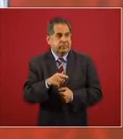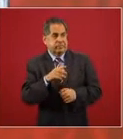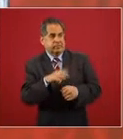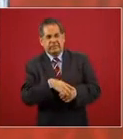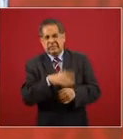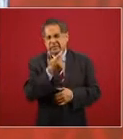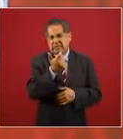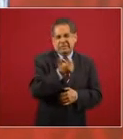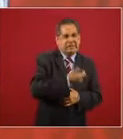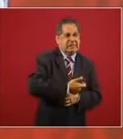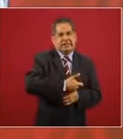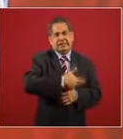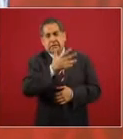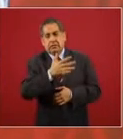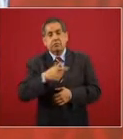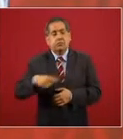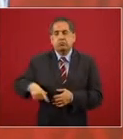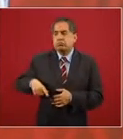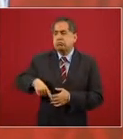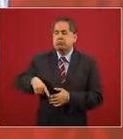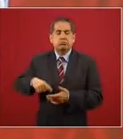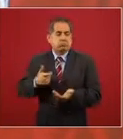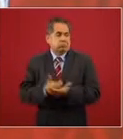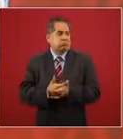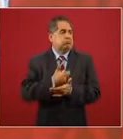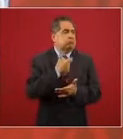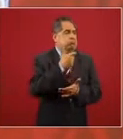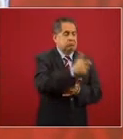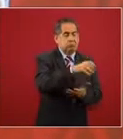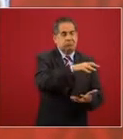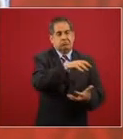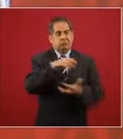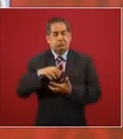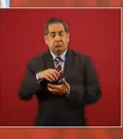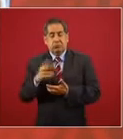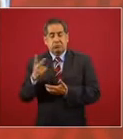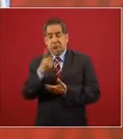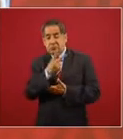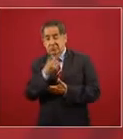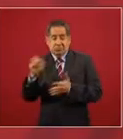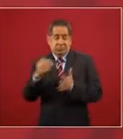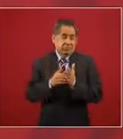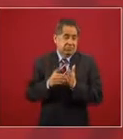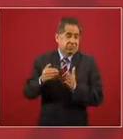en la compra de 200 millones de dólares